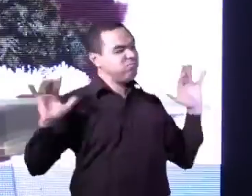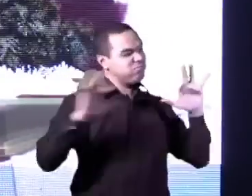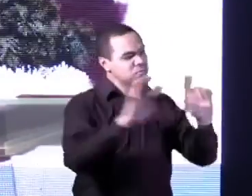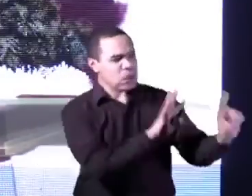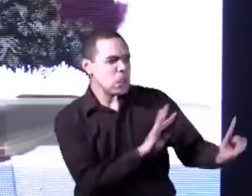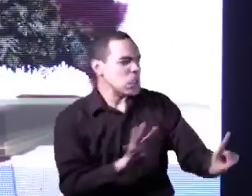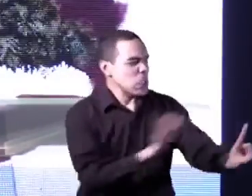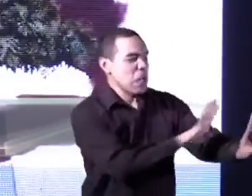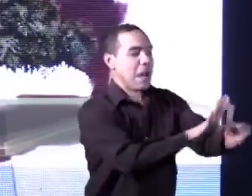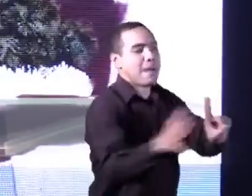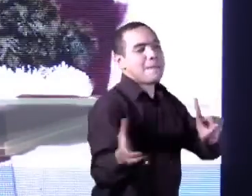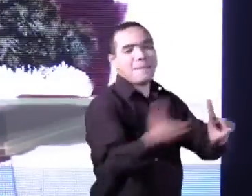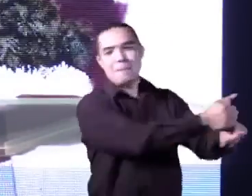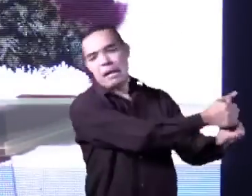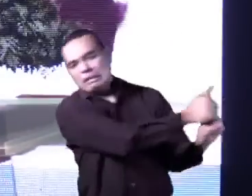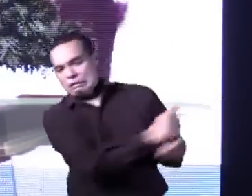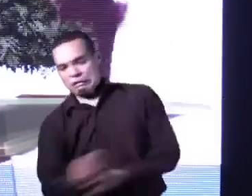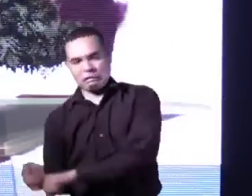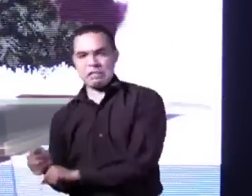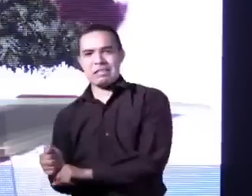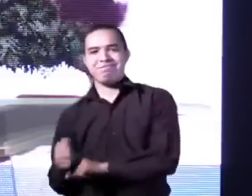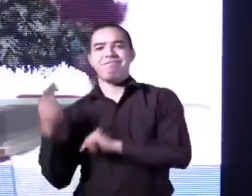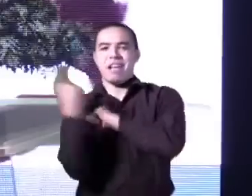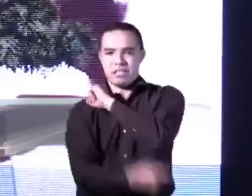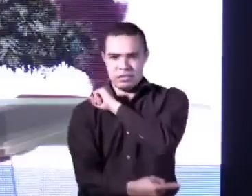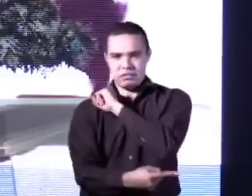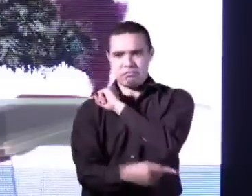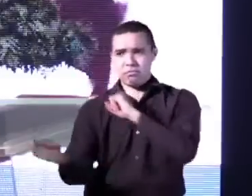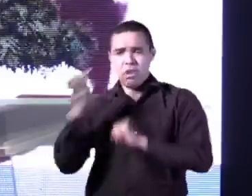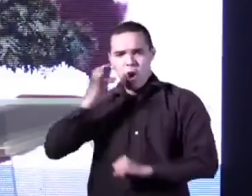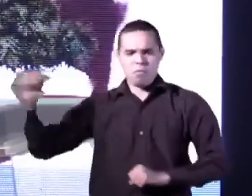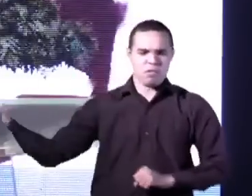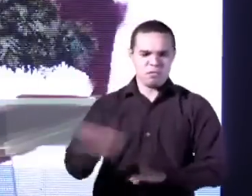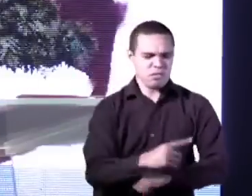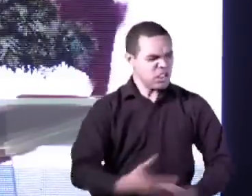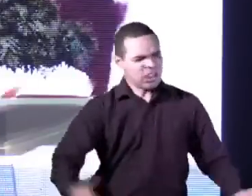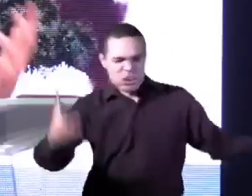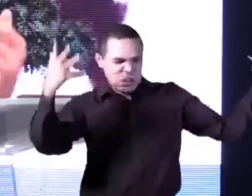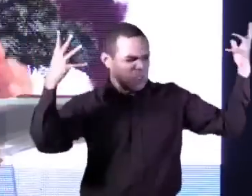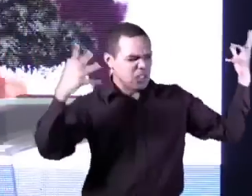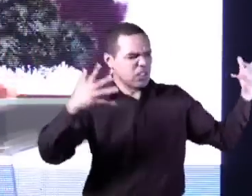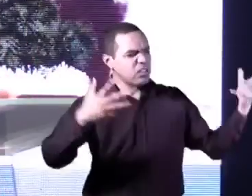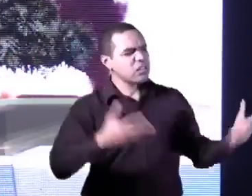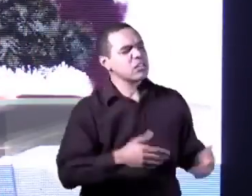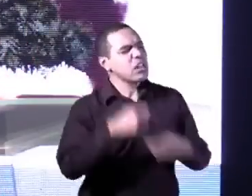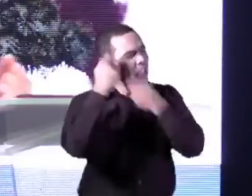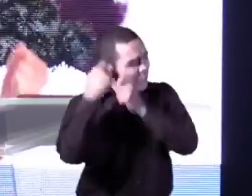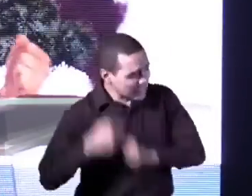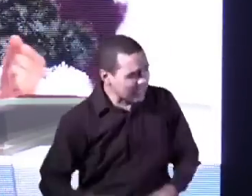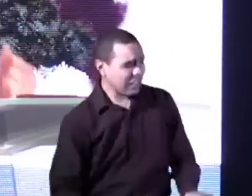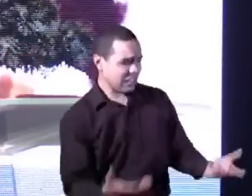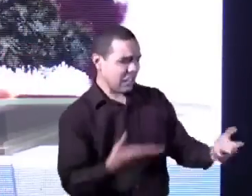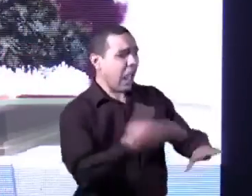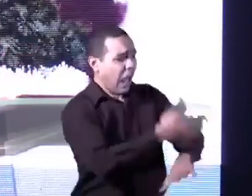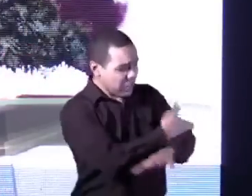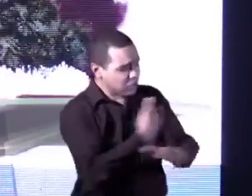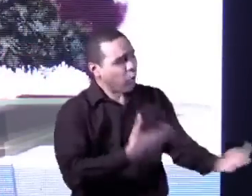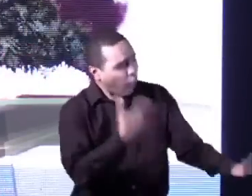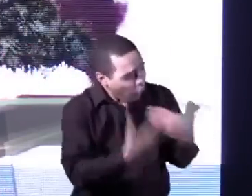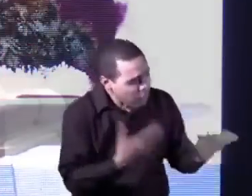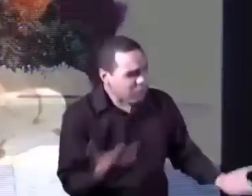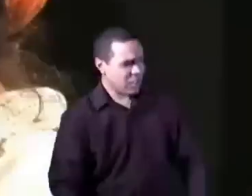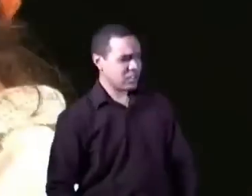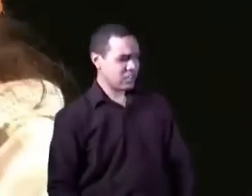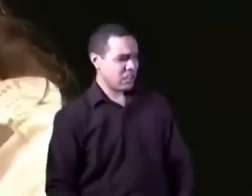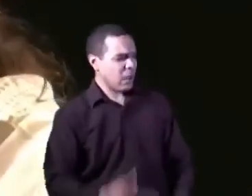Y llegó el muchacho enfurecido a decirme Ingrid yo había confiado en usted